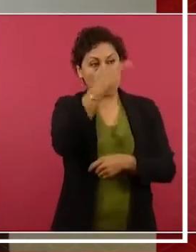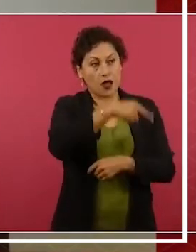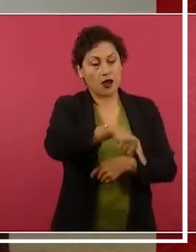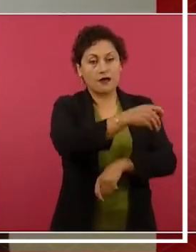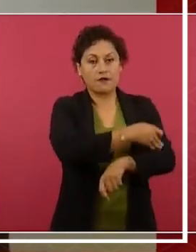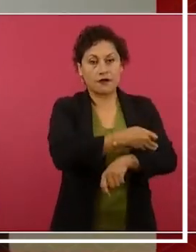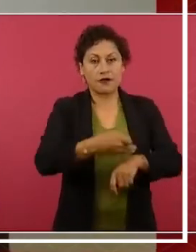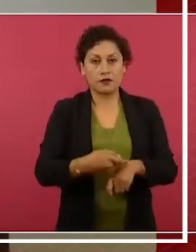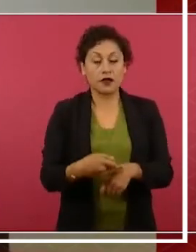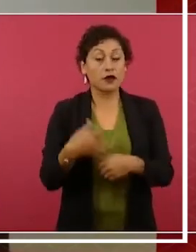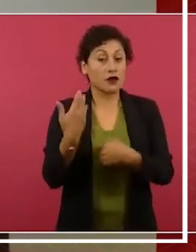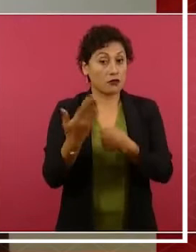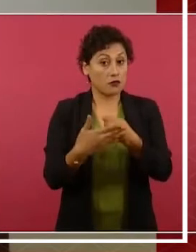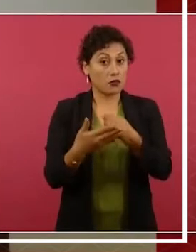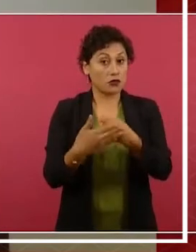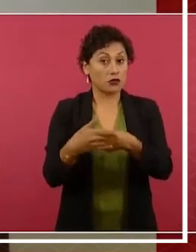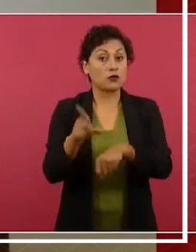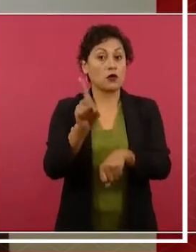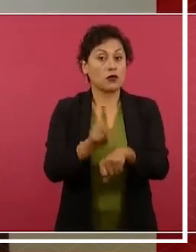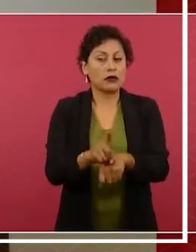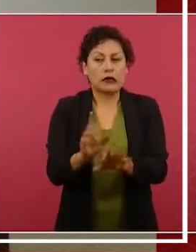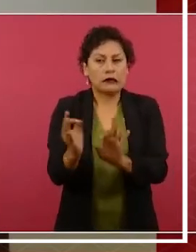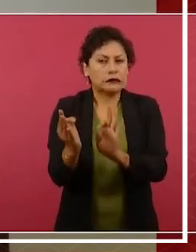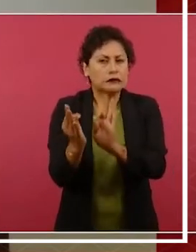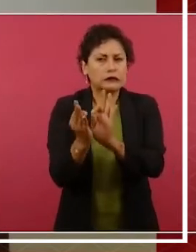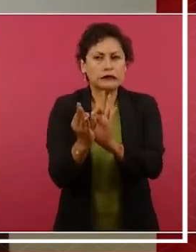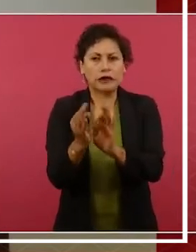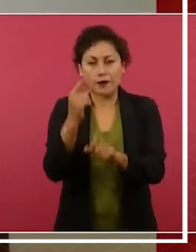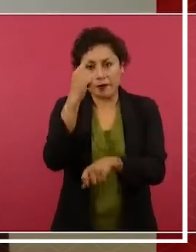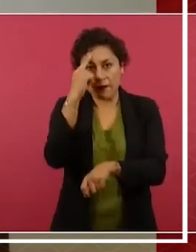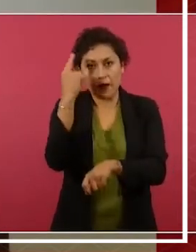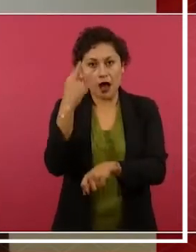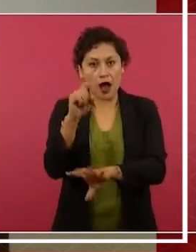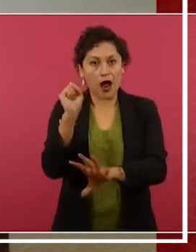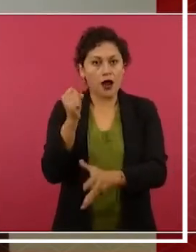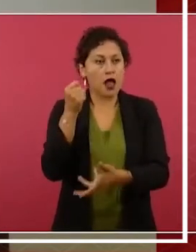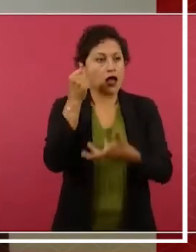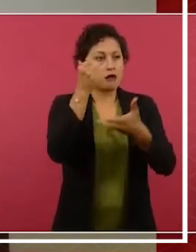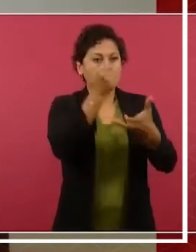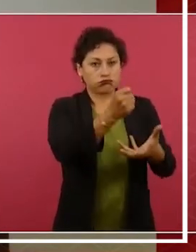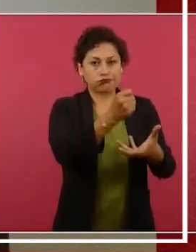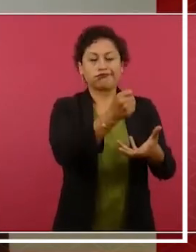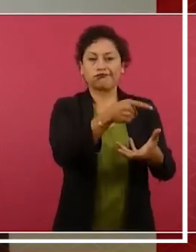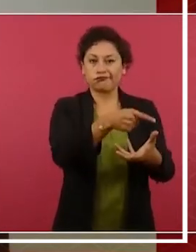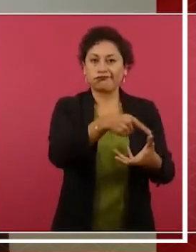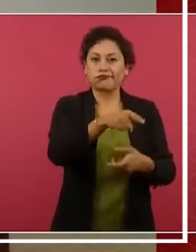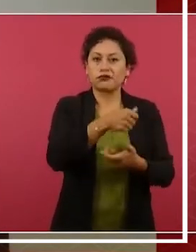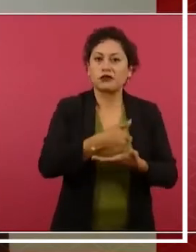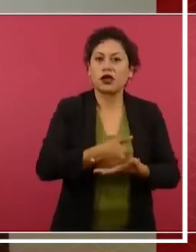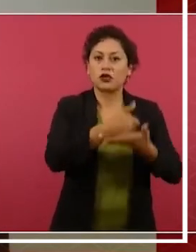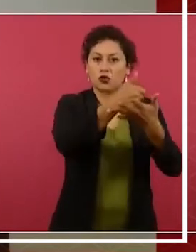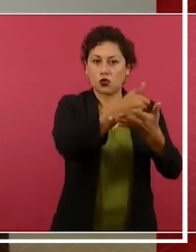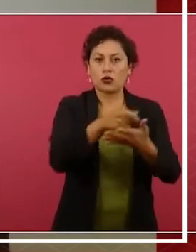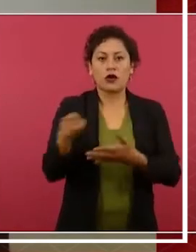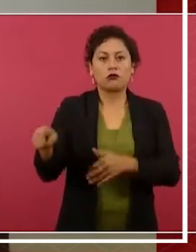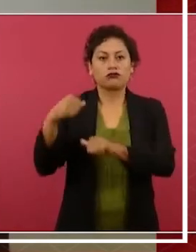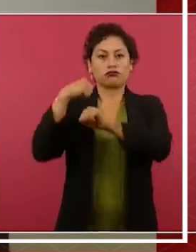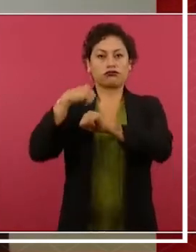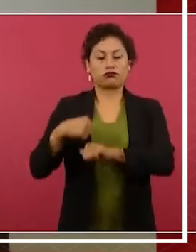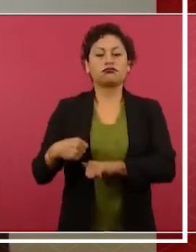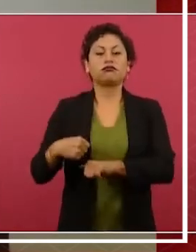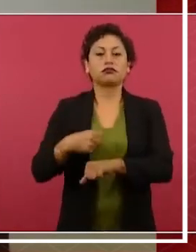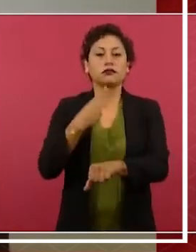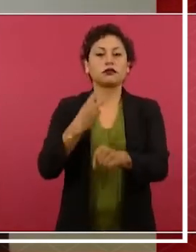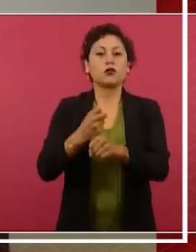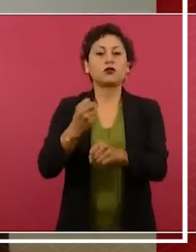Gracias, señor presidente. Estamos a días de que ellos reciban la indemnización directamente de la Subsecretaría de Derechos